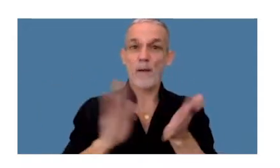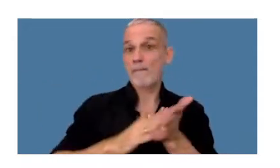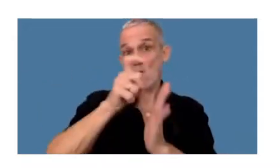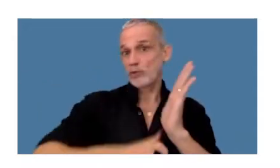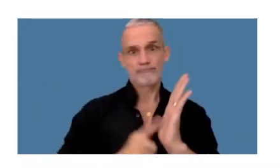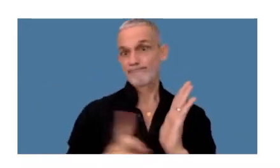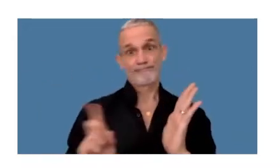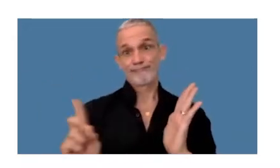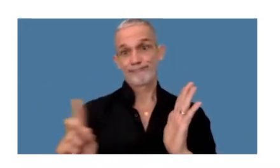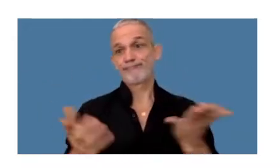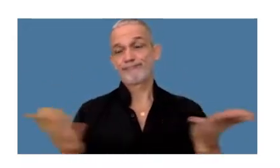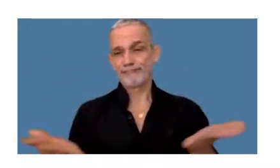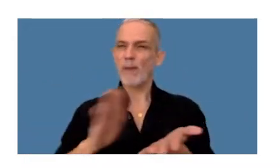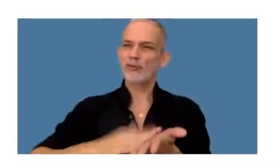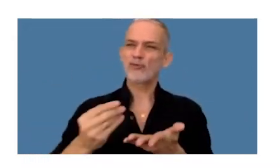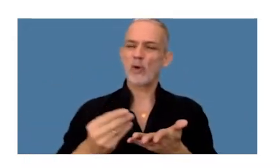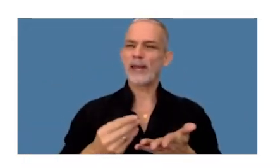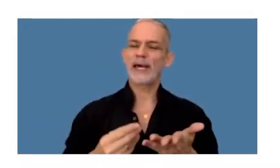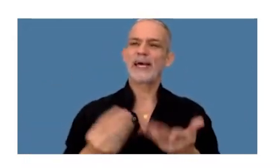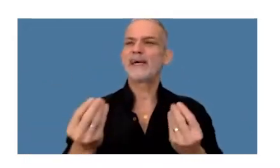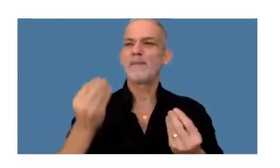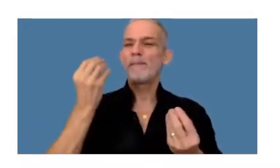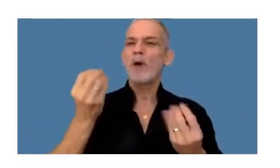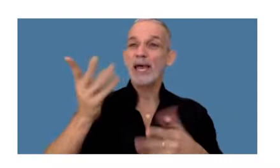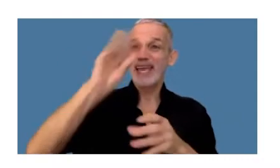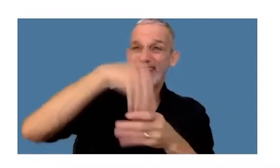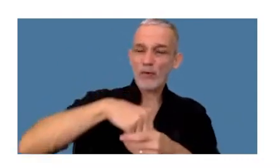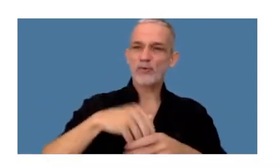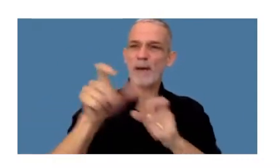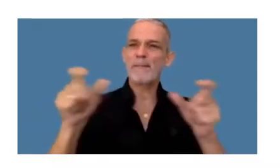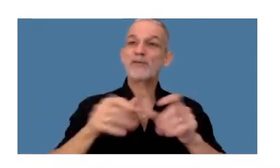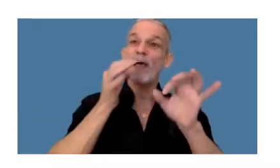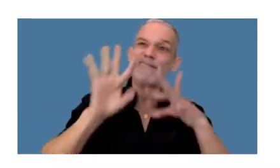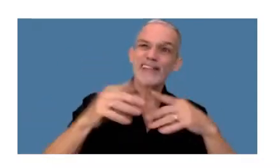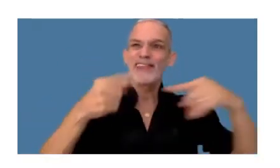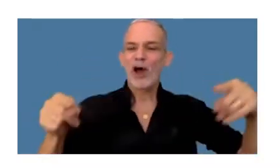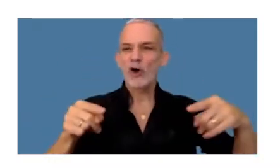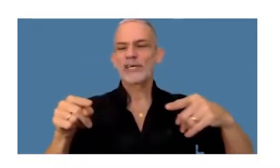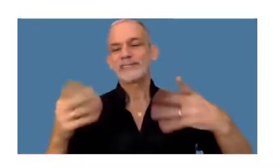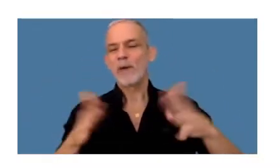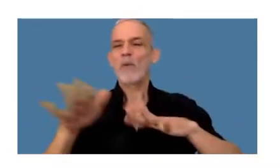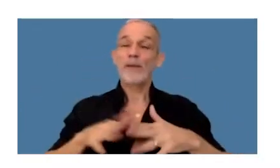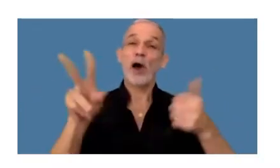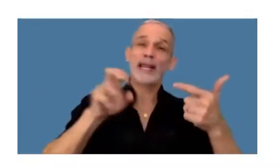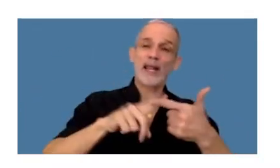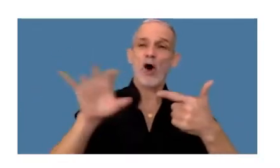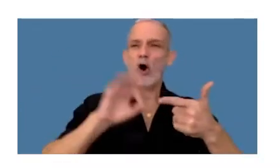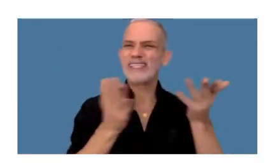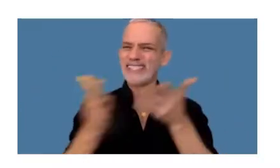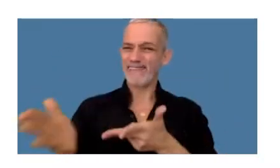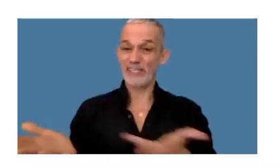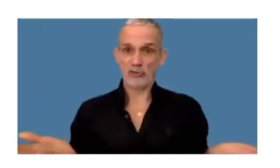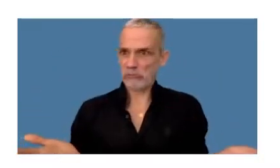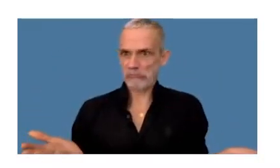ya que en lo que se refiere a monotributo ya que este incluye a quienes realicen venta de cosas muebles locaciones y o prestaciones de